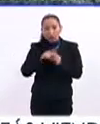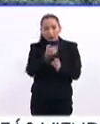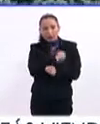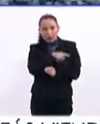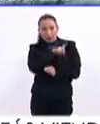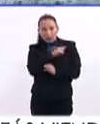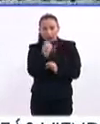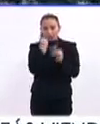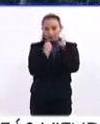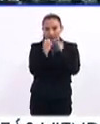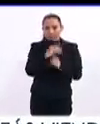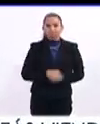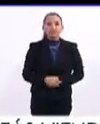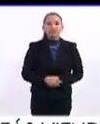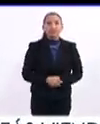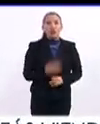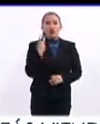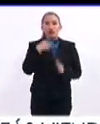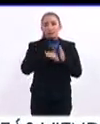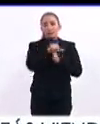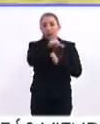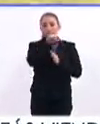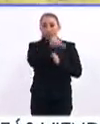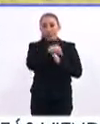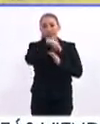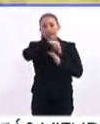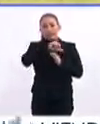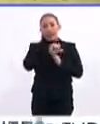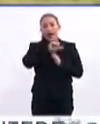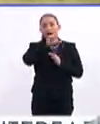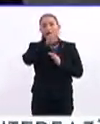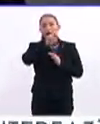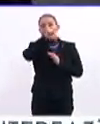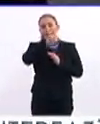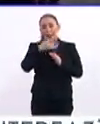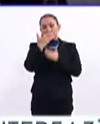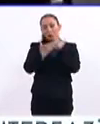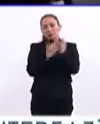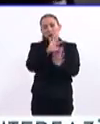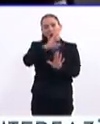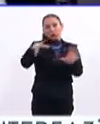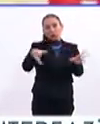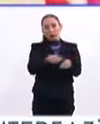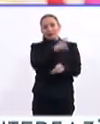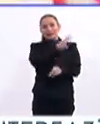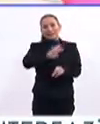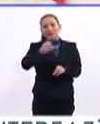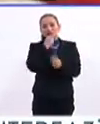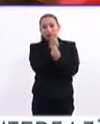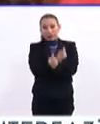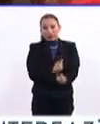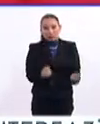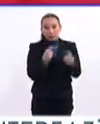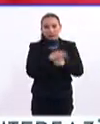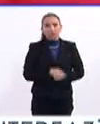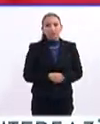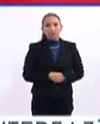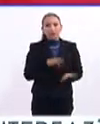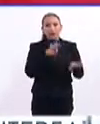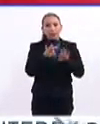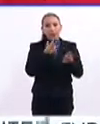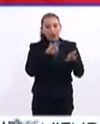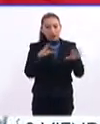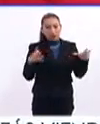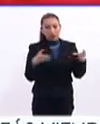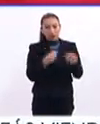salud y nutrición. En 2016, Navalí prestó servicios a alrededor de 300 menores. Trabajamos